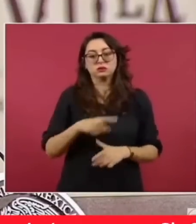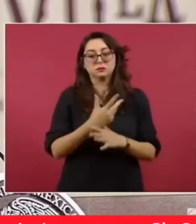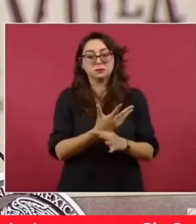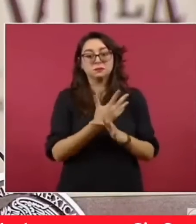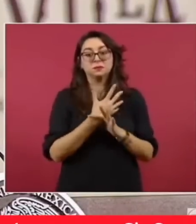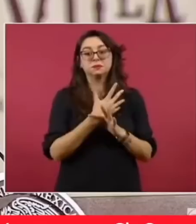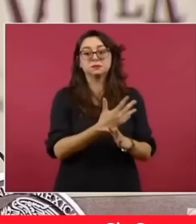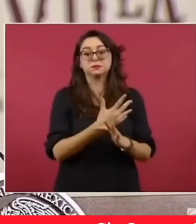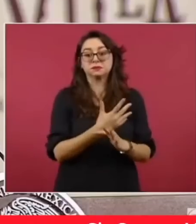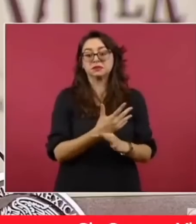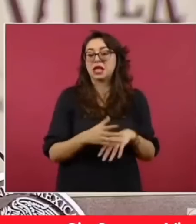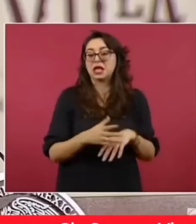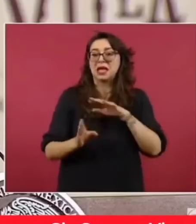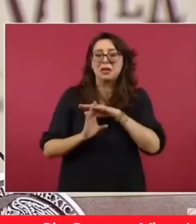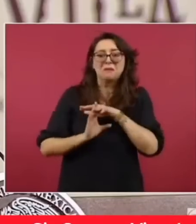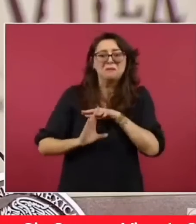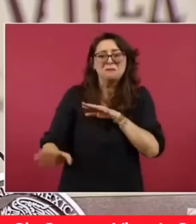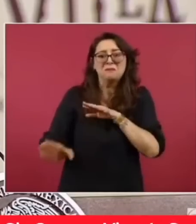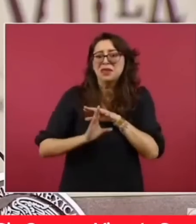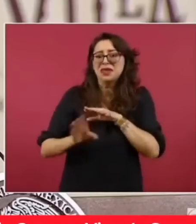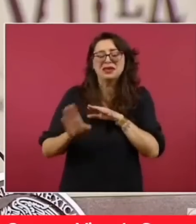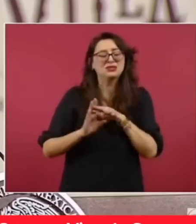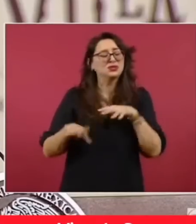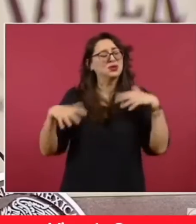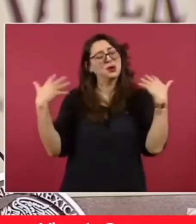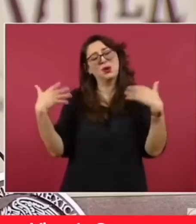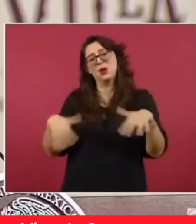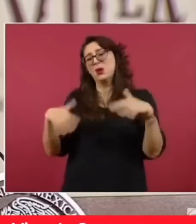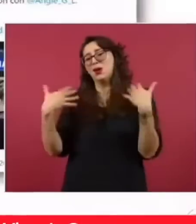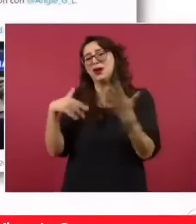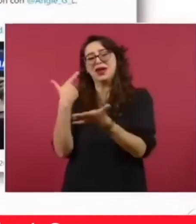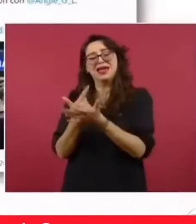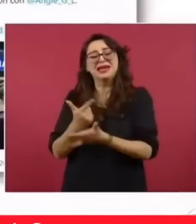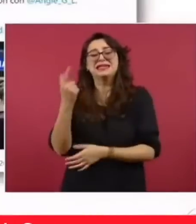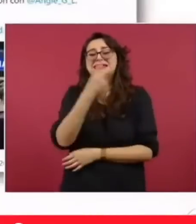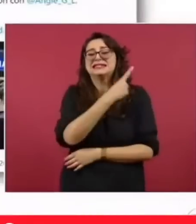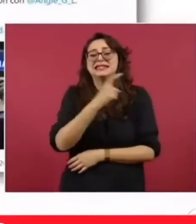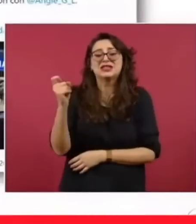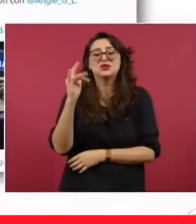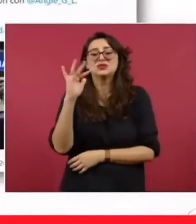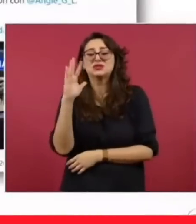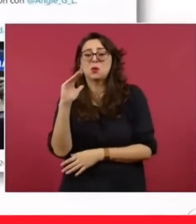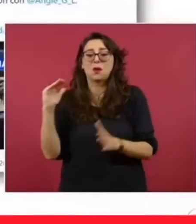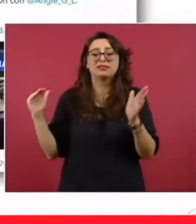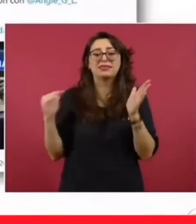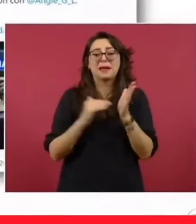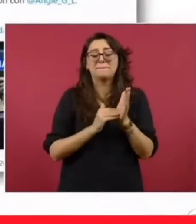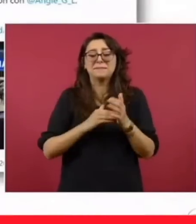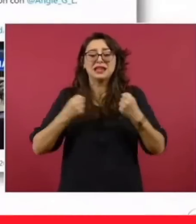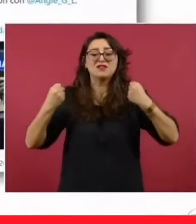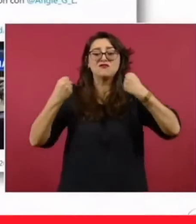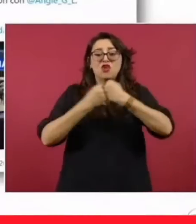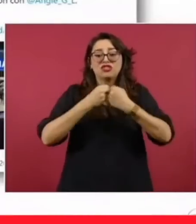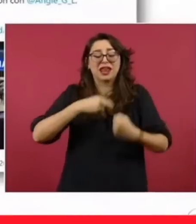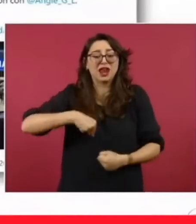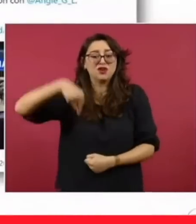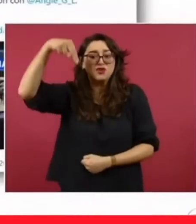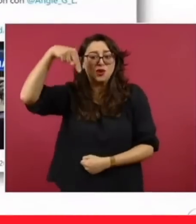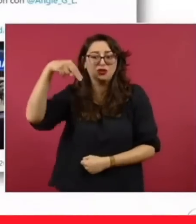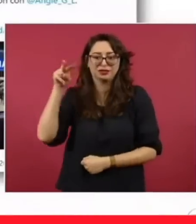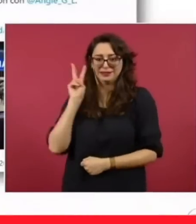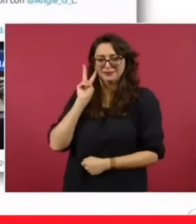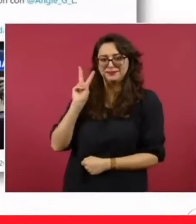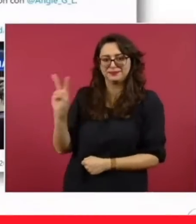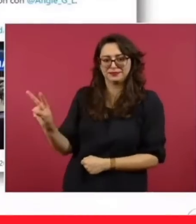migratoria frente a las cámaras y dice que 150 mil migrantes están en la frontera norte de México a la